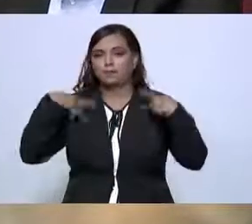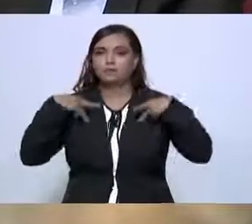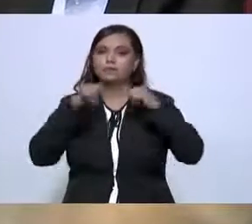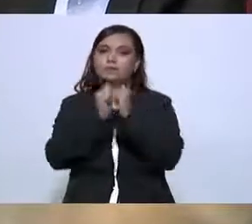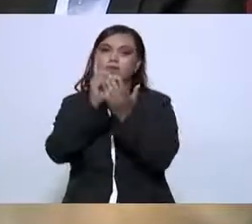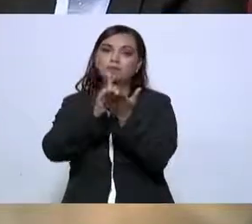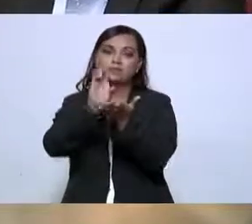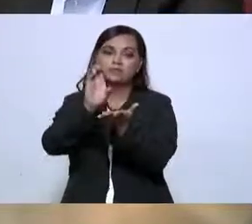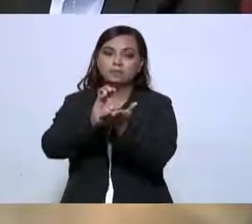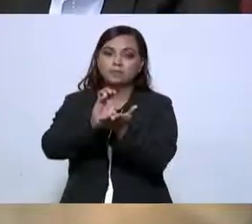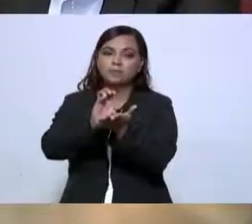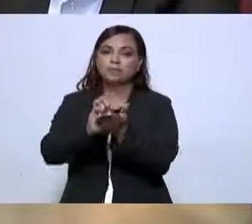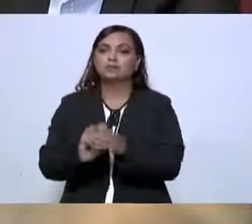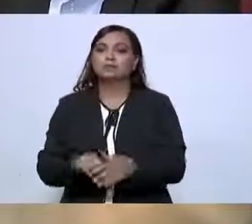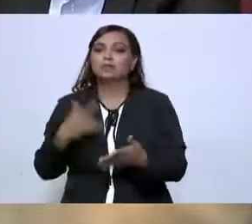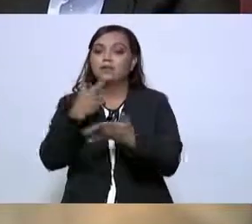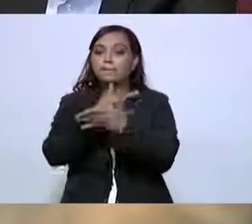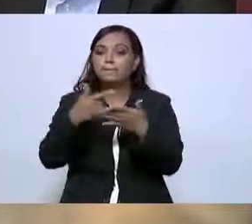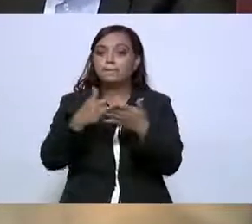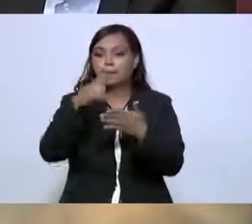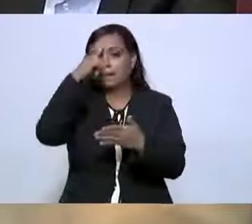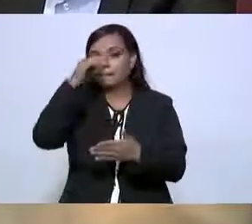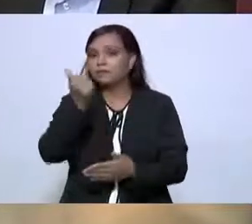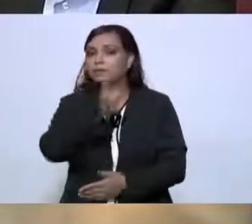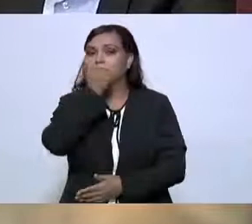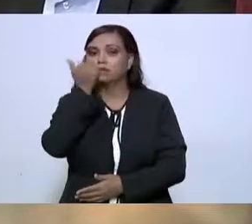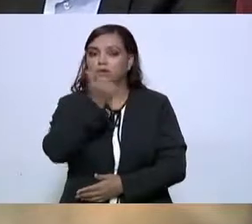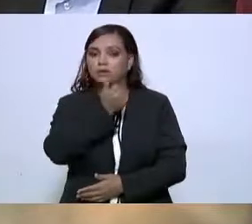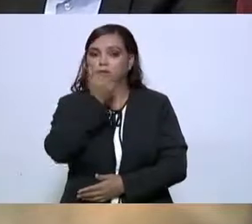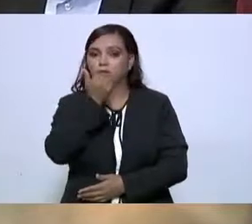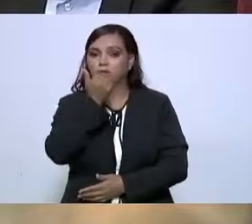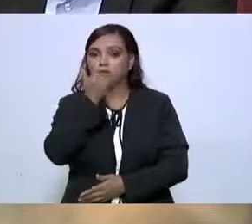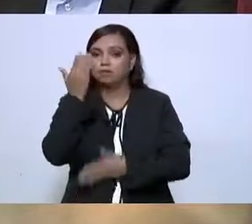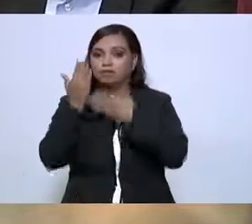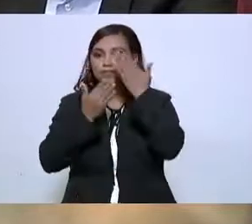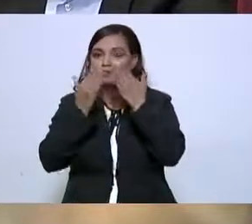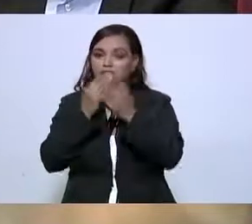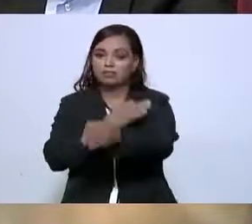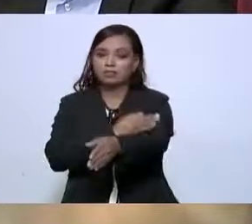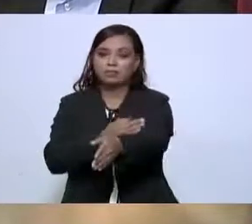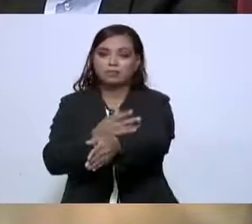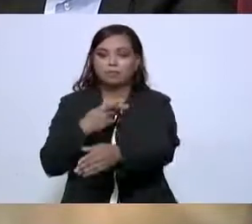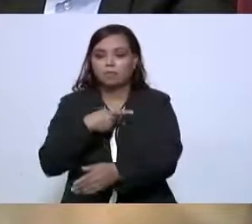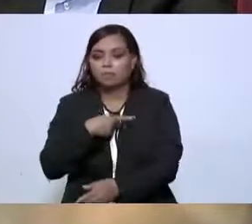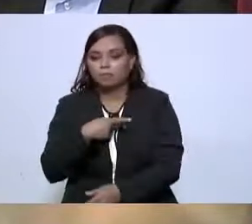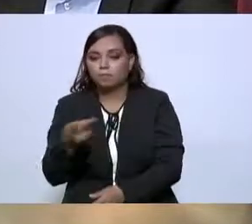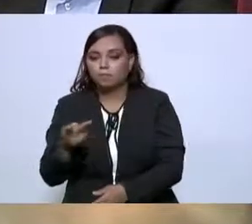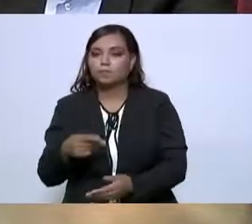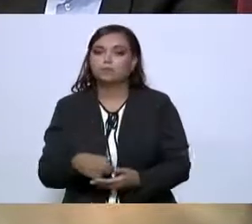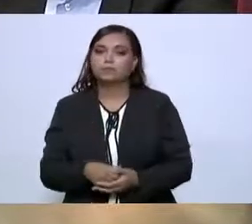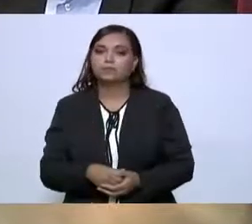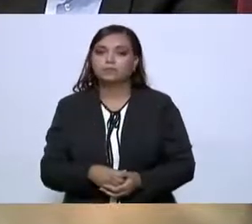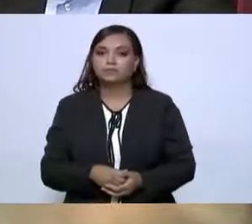discapacidad, las becas para estudiantes de familias humildes, pobres, la a